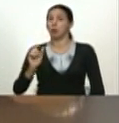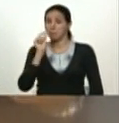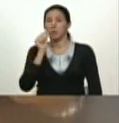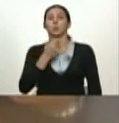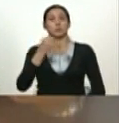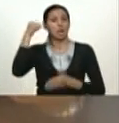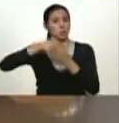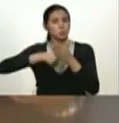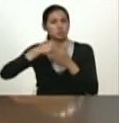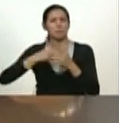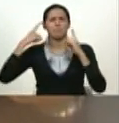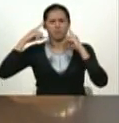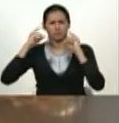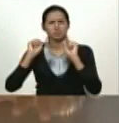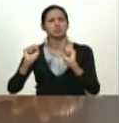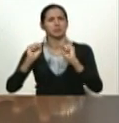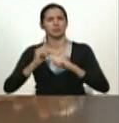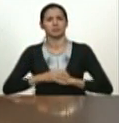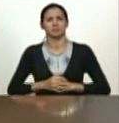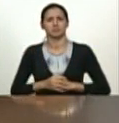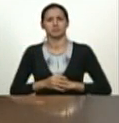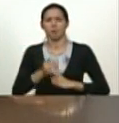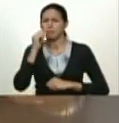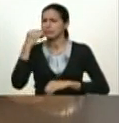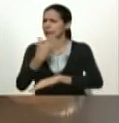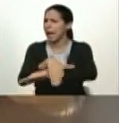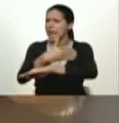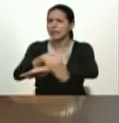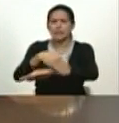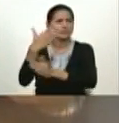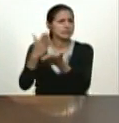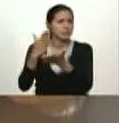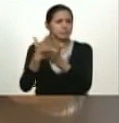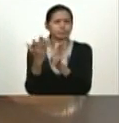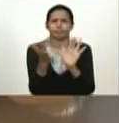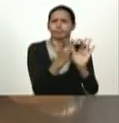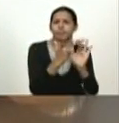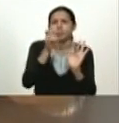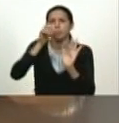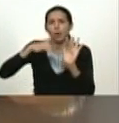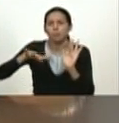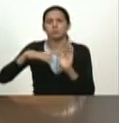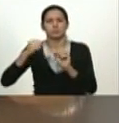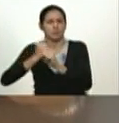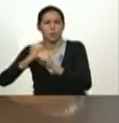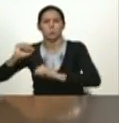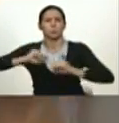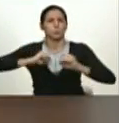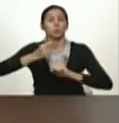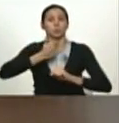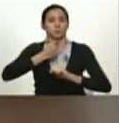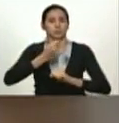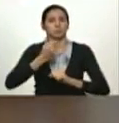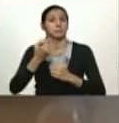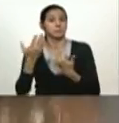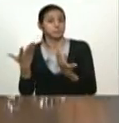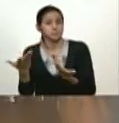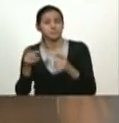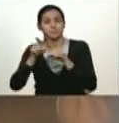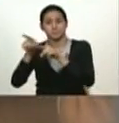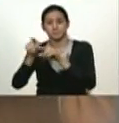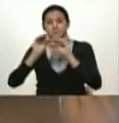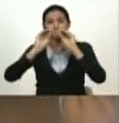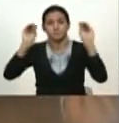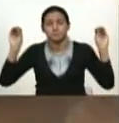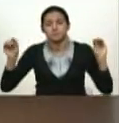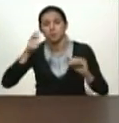profesional hombre de la calle con gran capacidad de gestión de trabajo para que convoques al